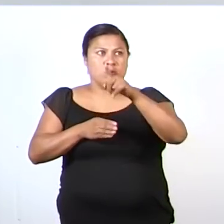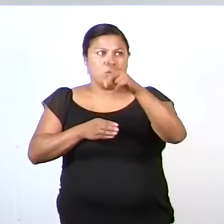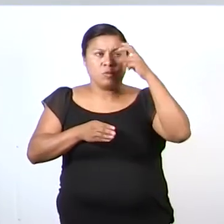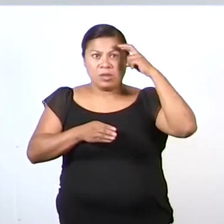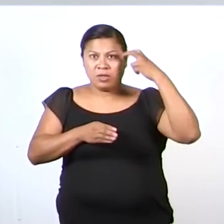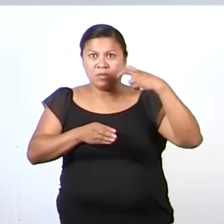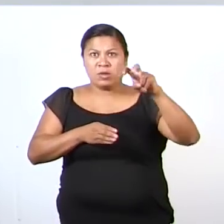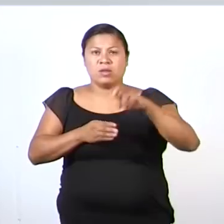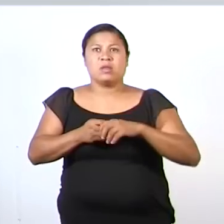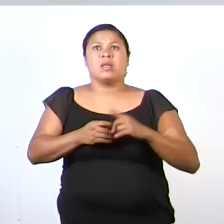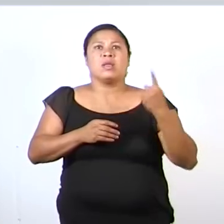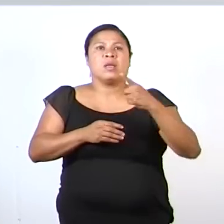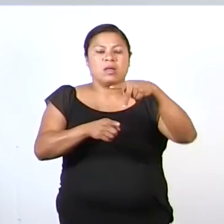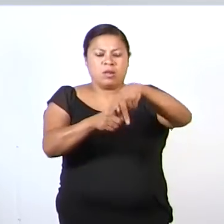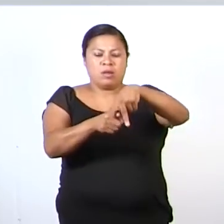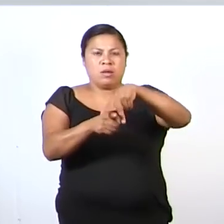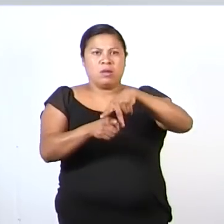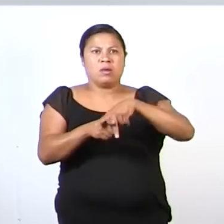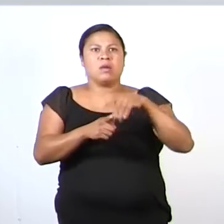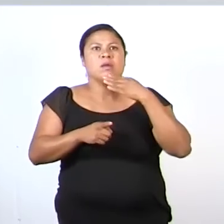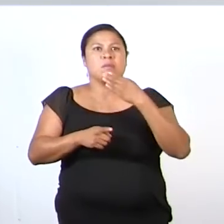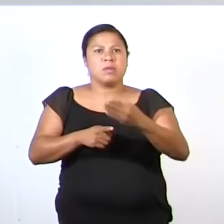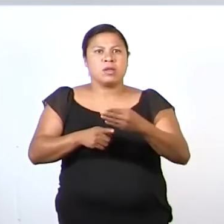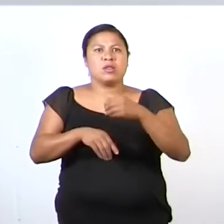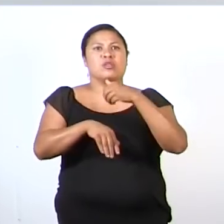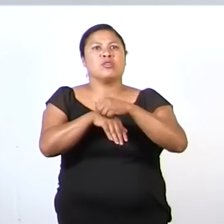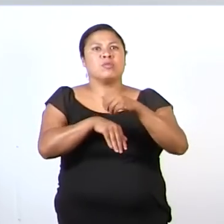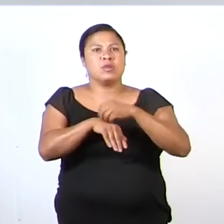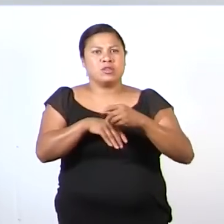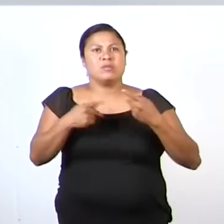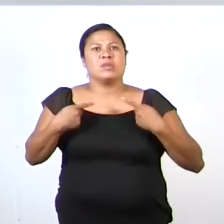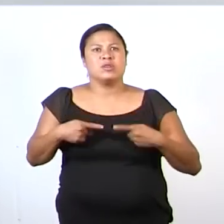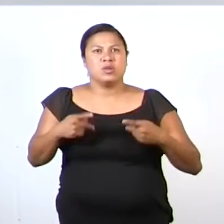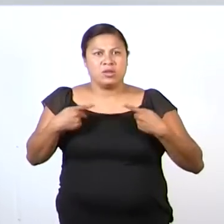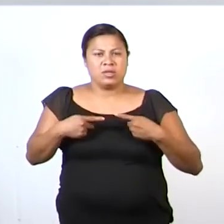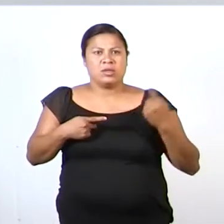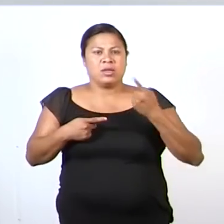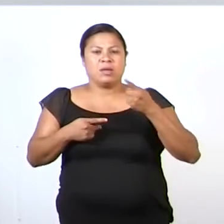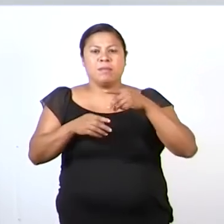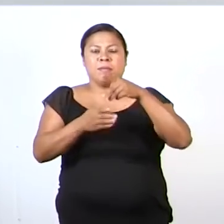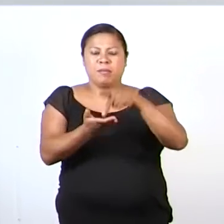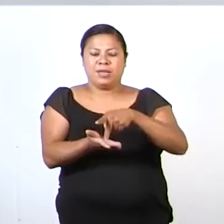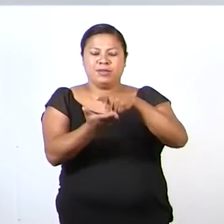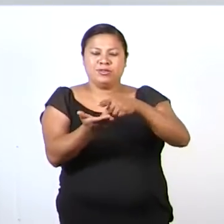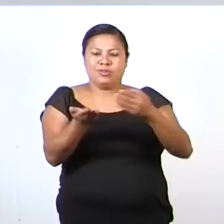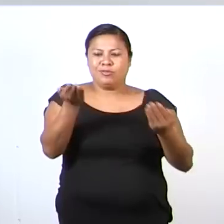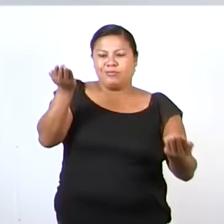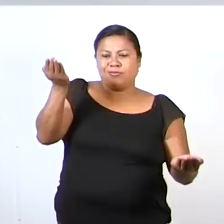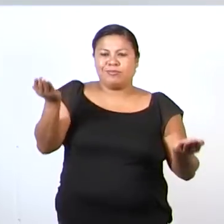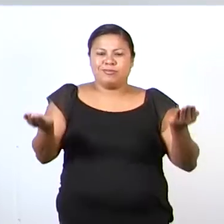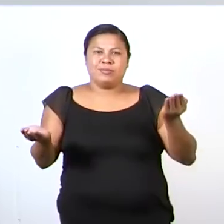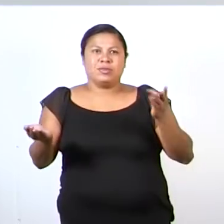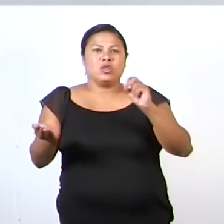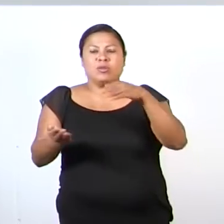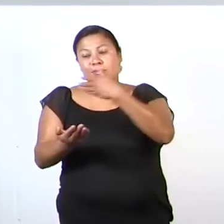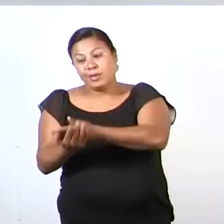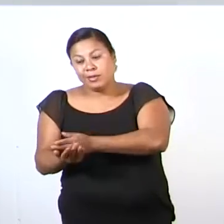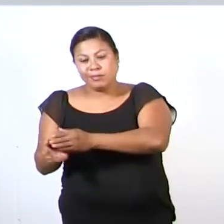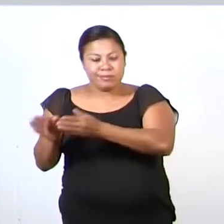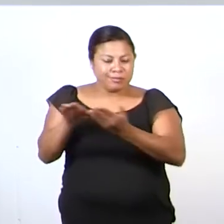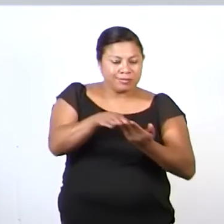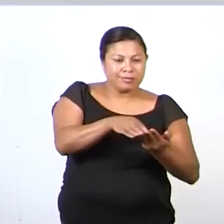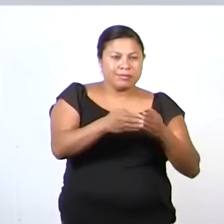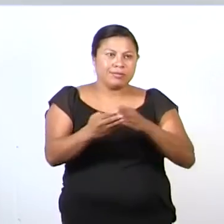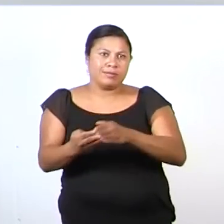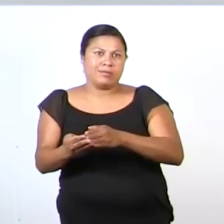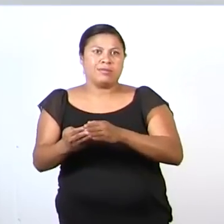de viaje, que acomode bien las colecciones de tal forma que el peso se equilibre y que nadie vaya a caer y